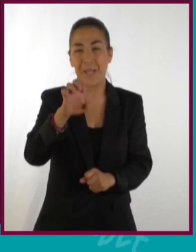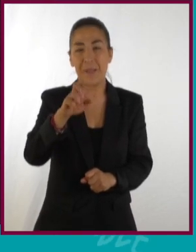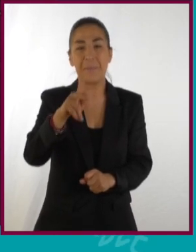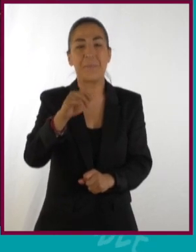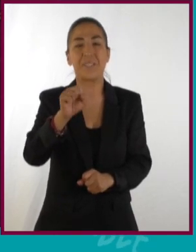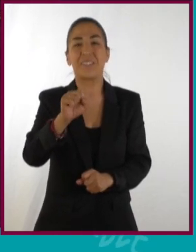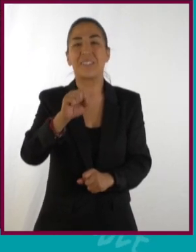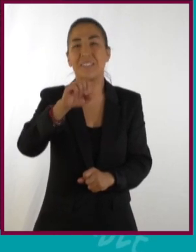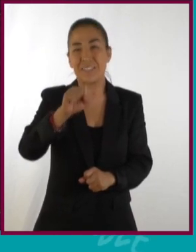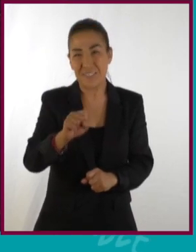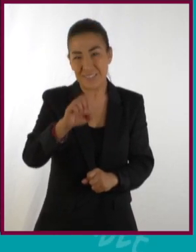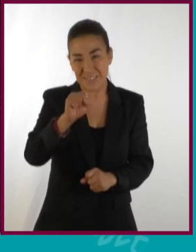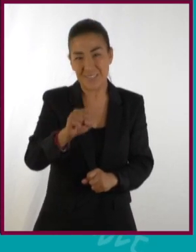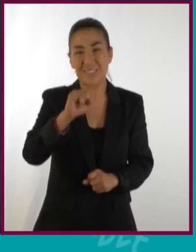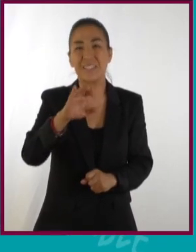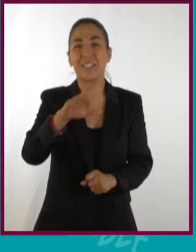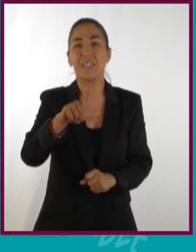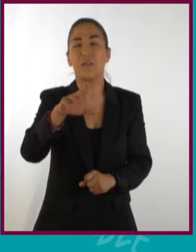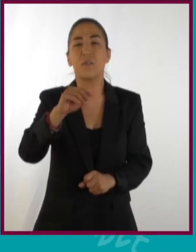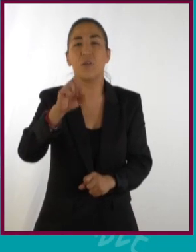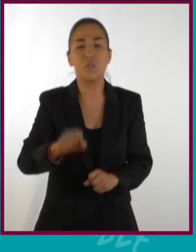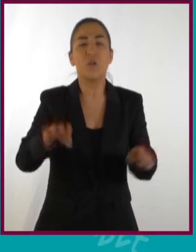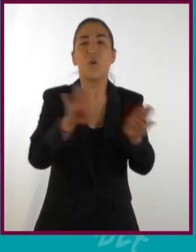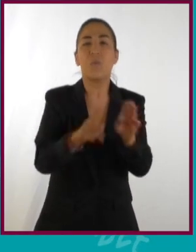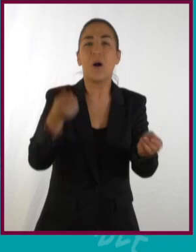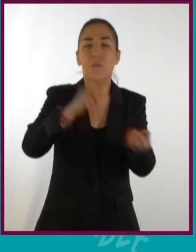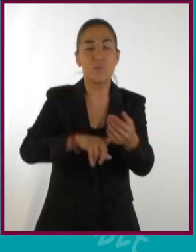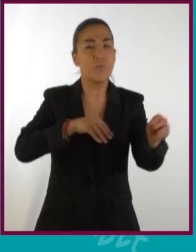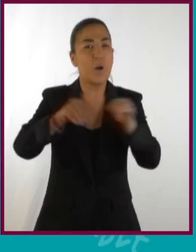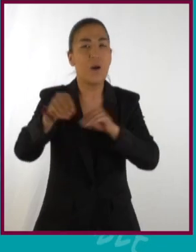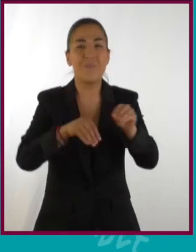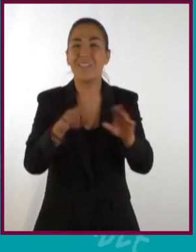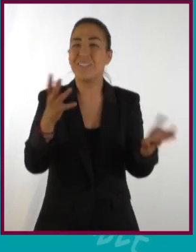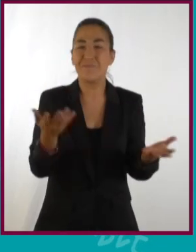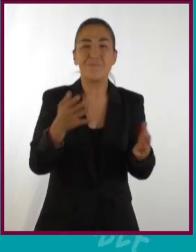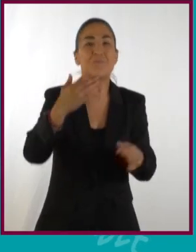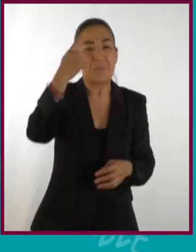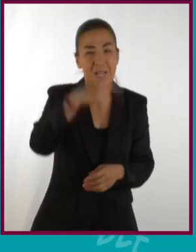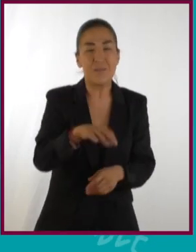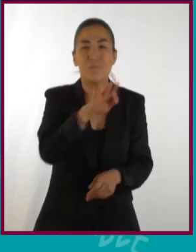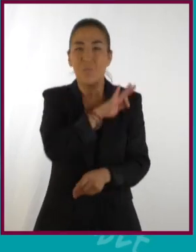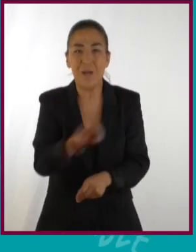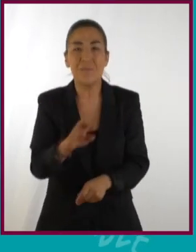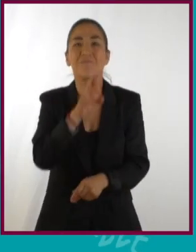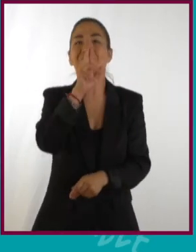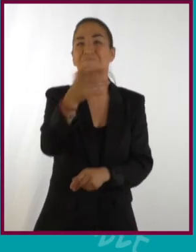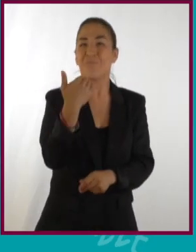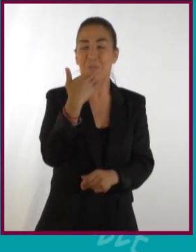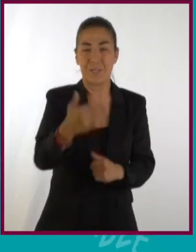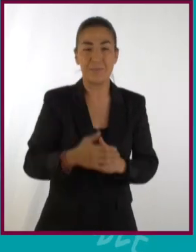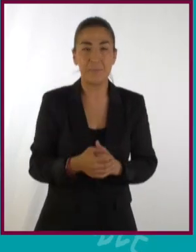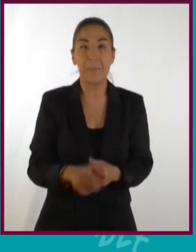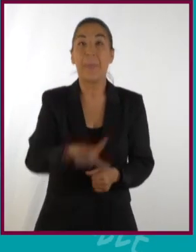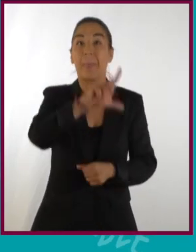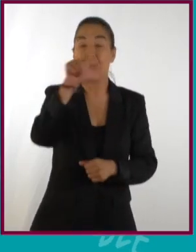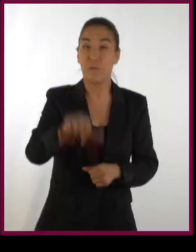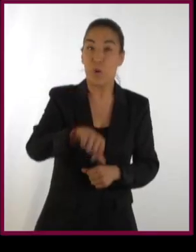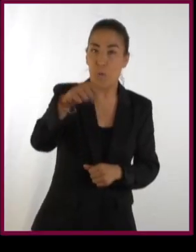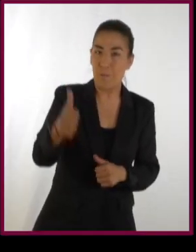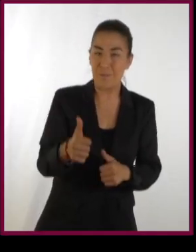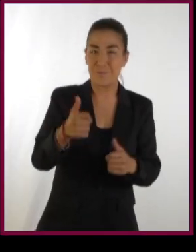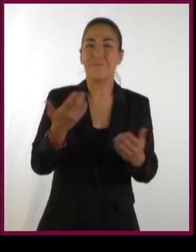para poder ajustar las trayectorias con los datos experimentales, pues seguía así, poder resolver el problema de manera satisfactoria.